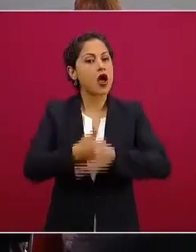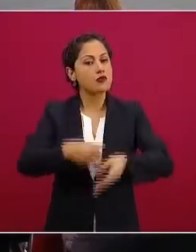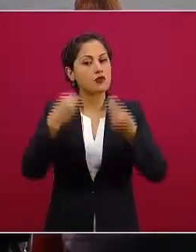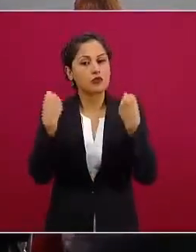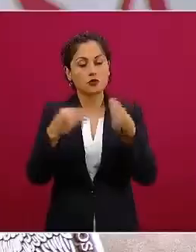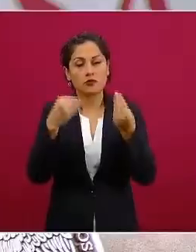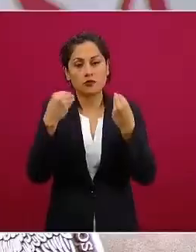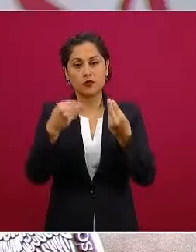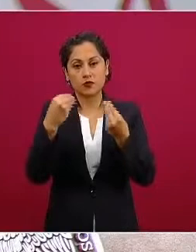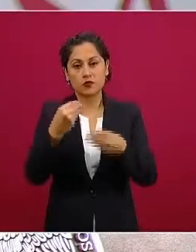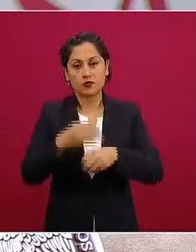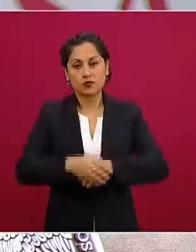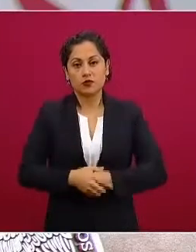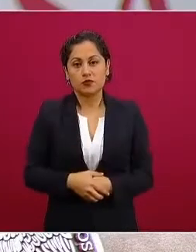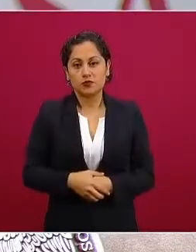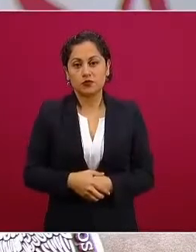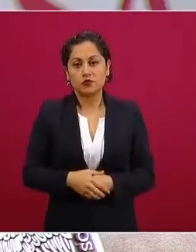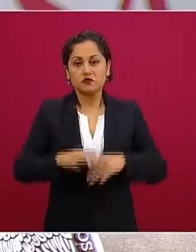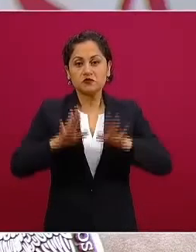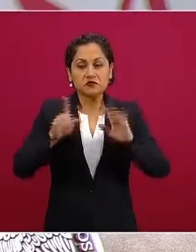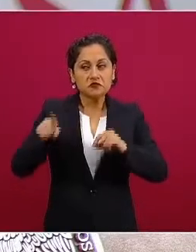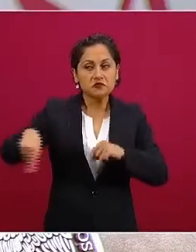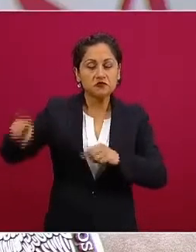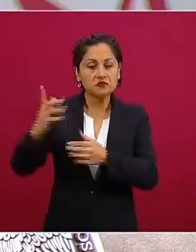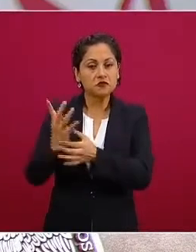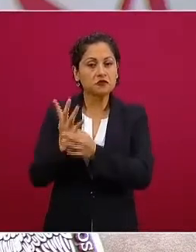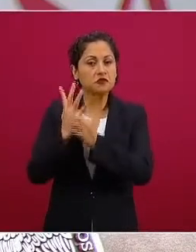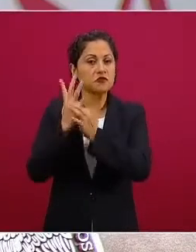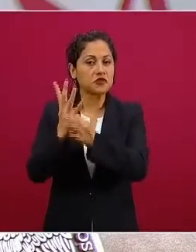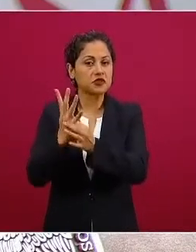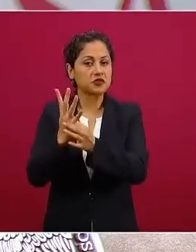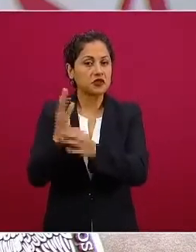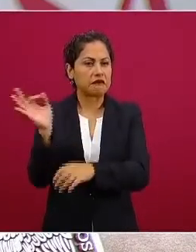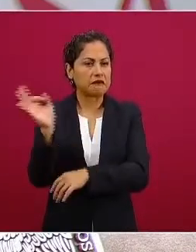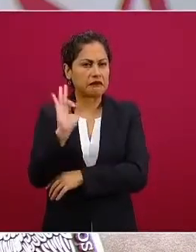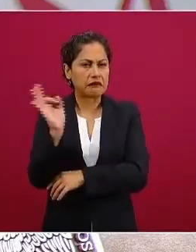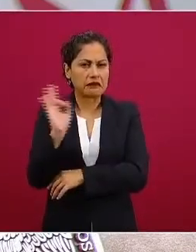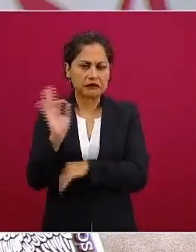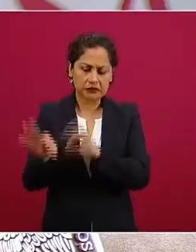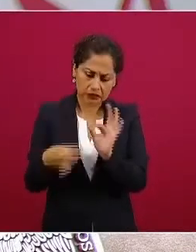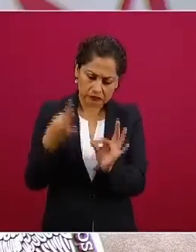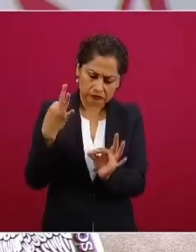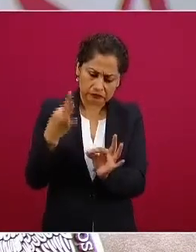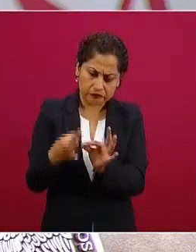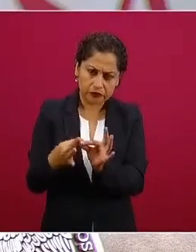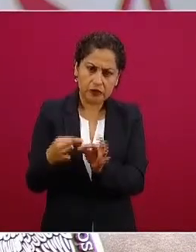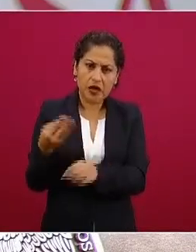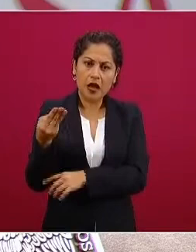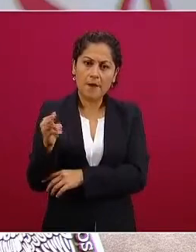se piensa que lo van a tener en la segunda semana de mayo